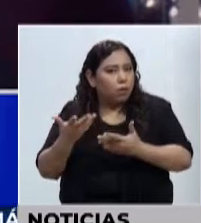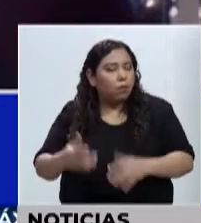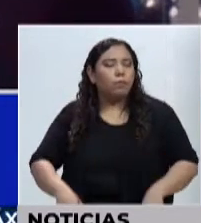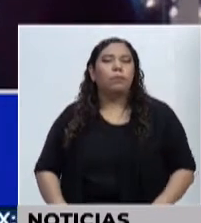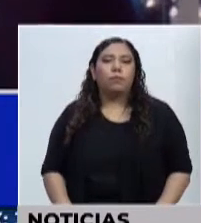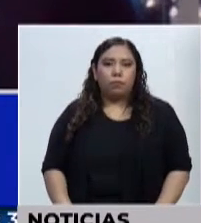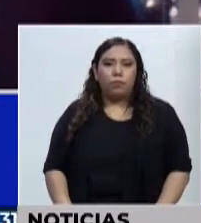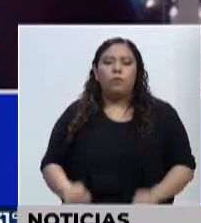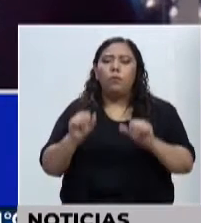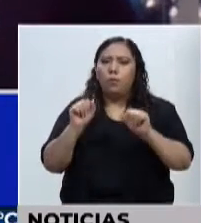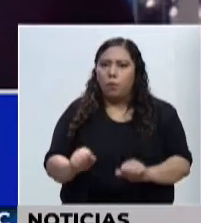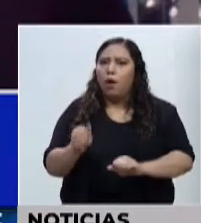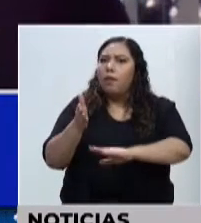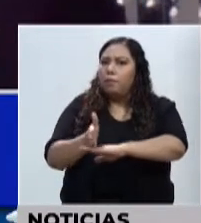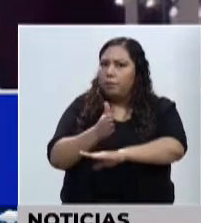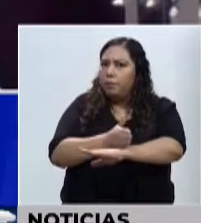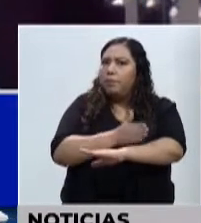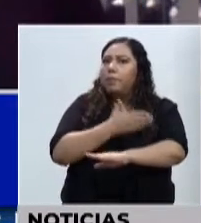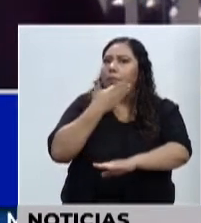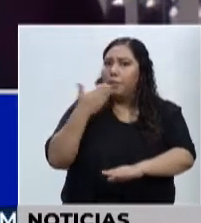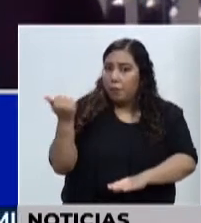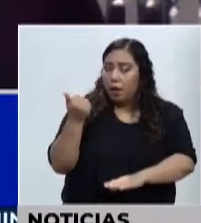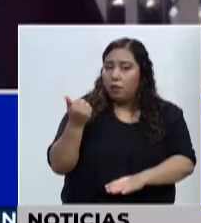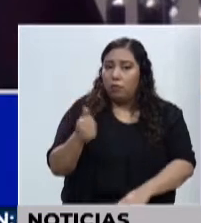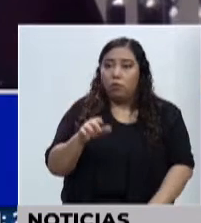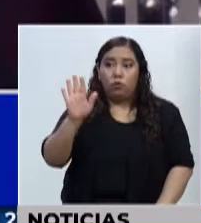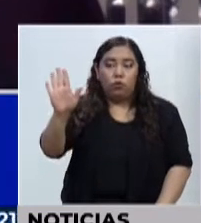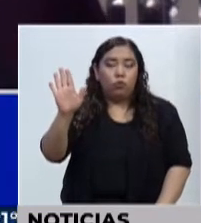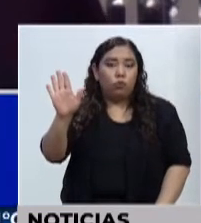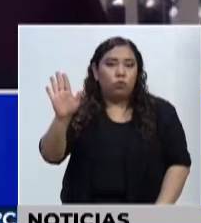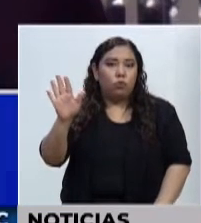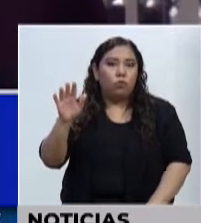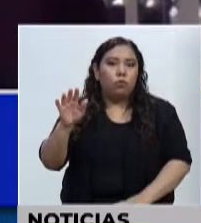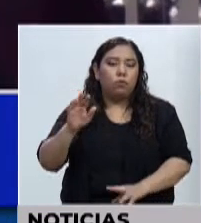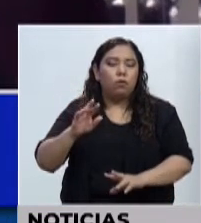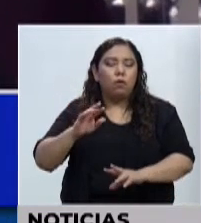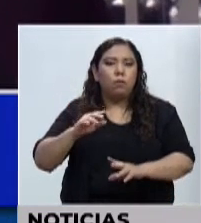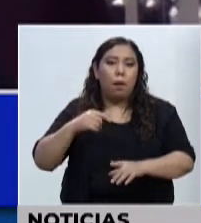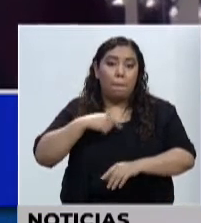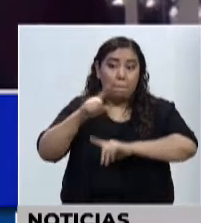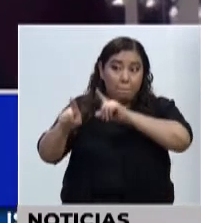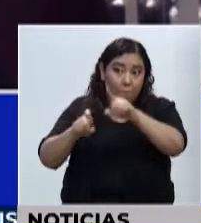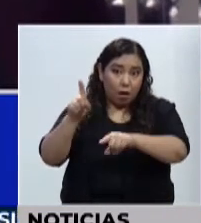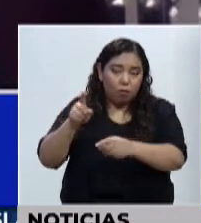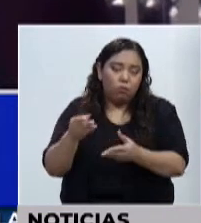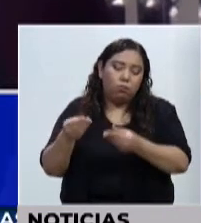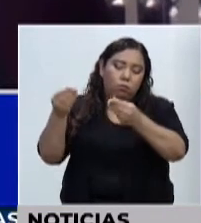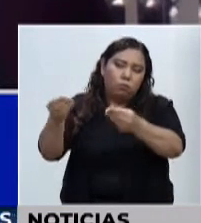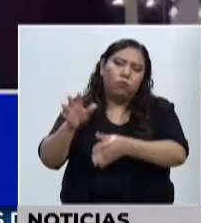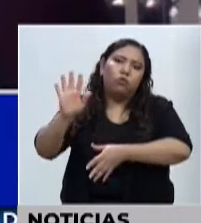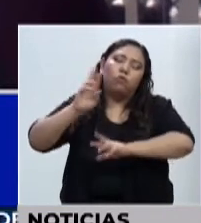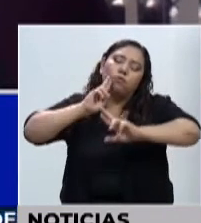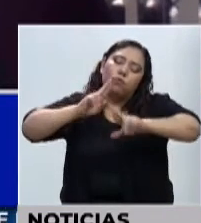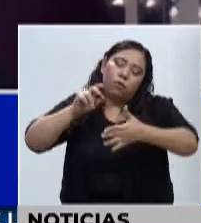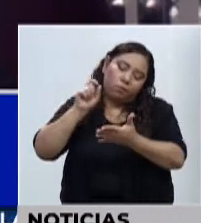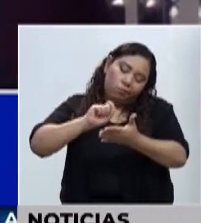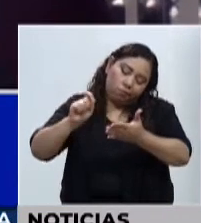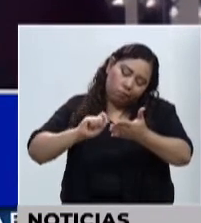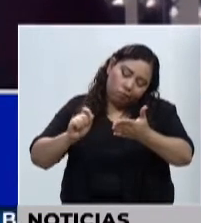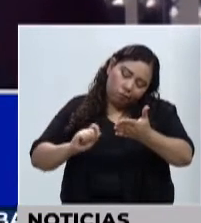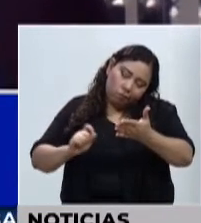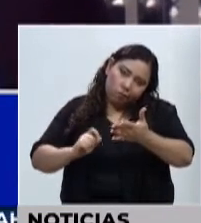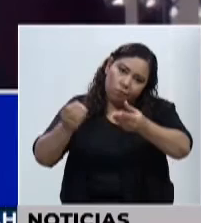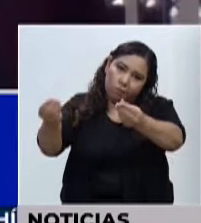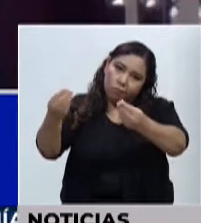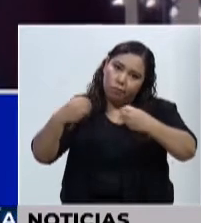mejorar. Y nos sirven, nos son muy útiles. O sea que nosotros también aprendemos a través del aprendizaje de